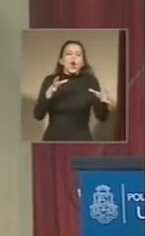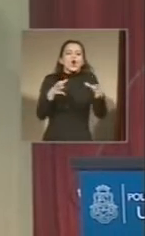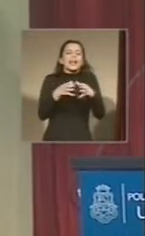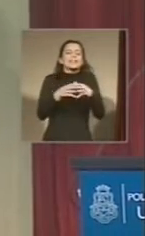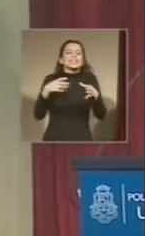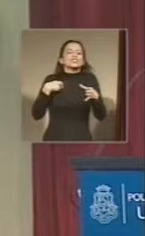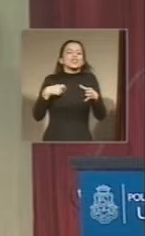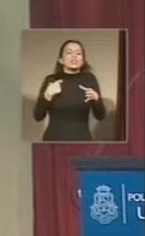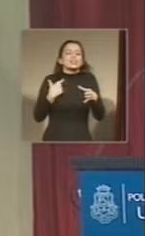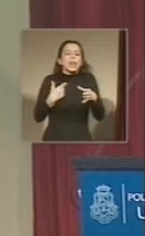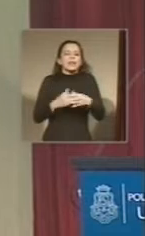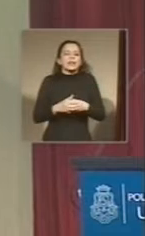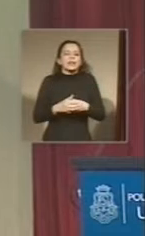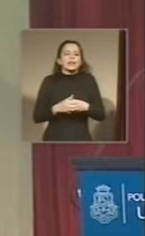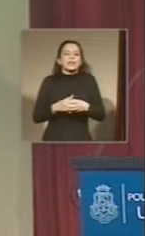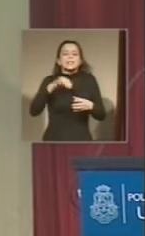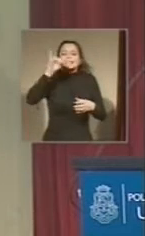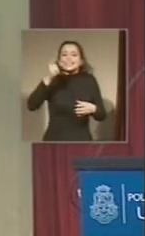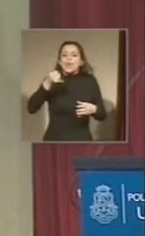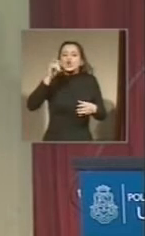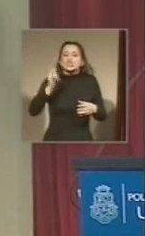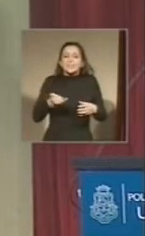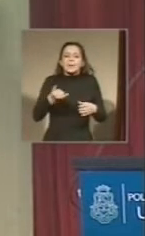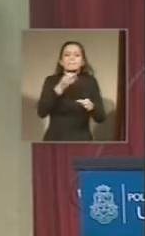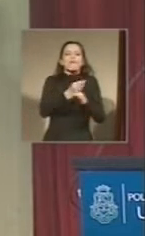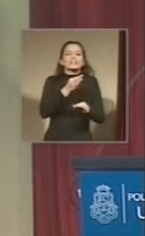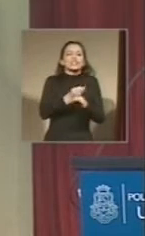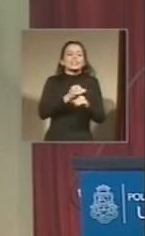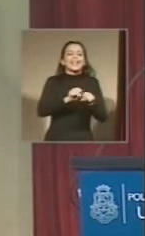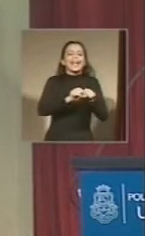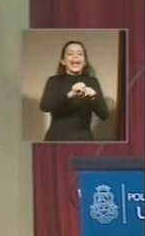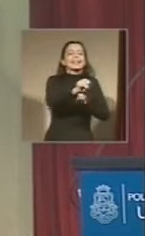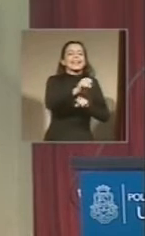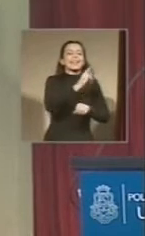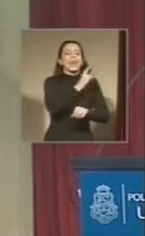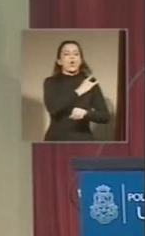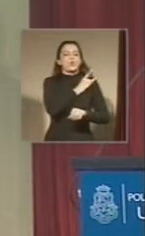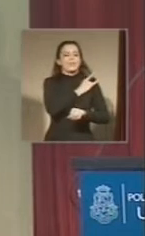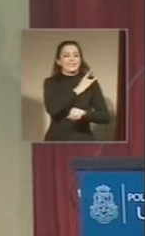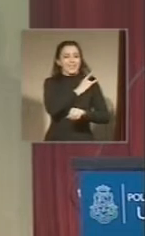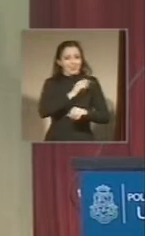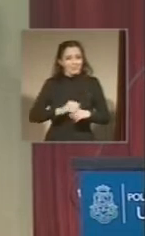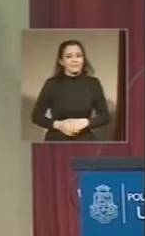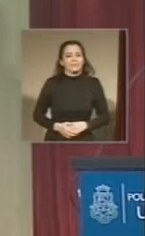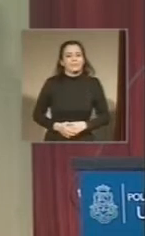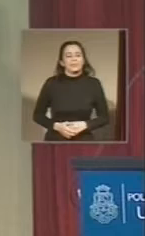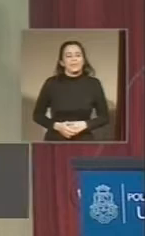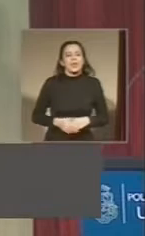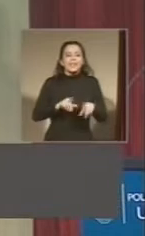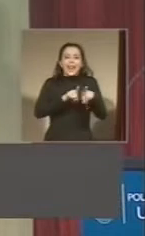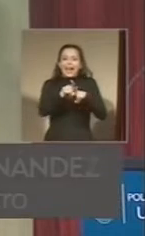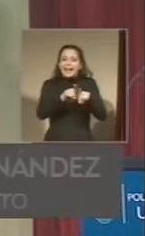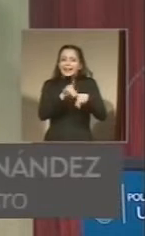de sedes de carrera de la Universidad Nacional de Córdoba, respetando la gratuitidad y la calidad